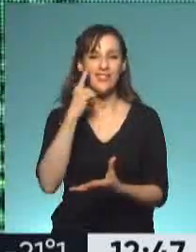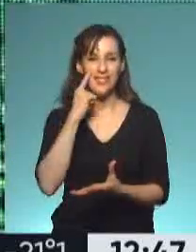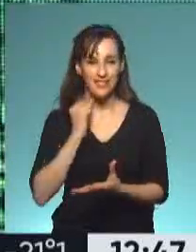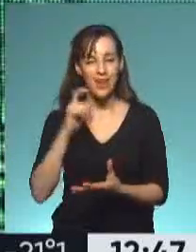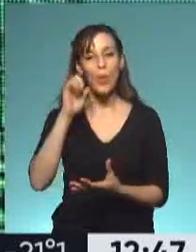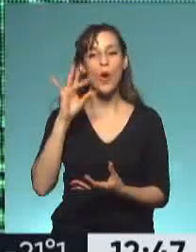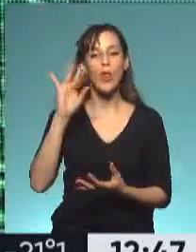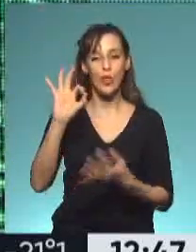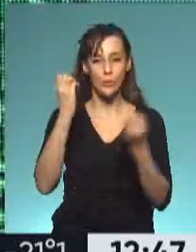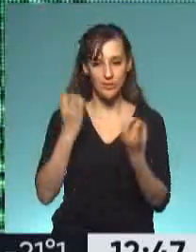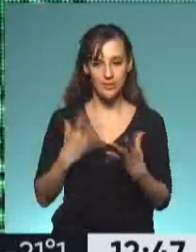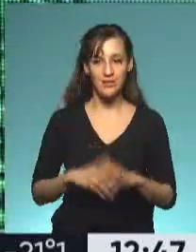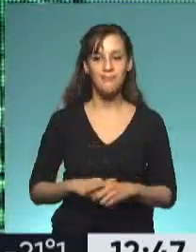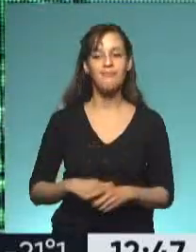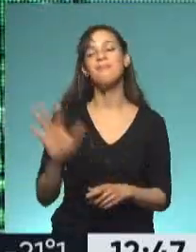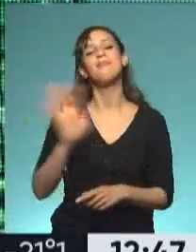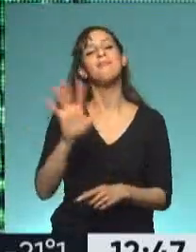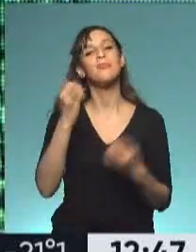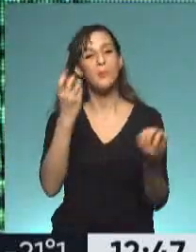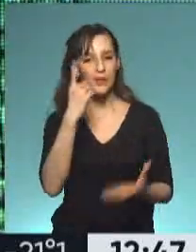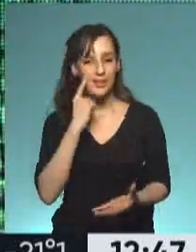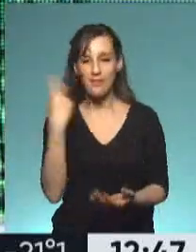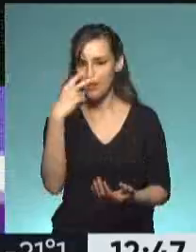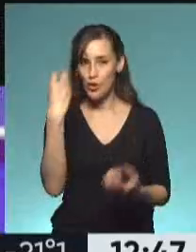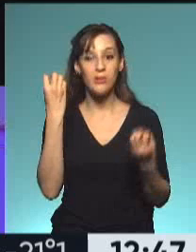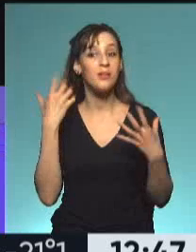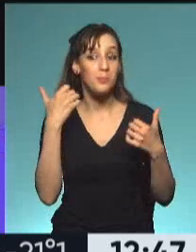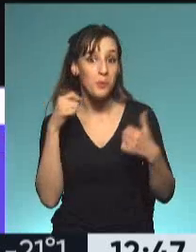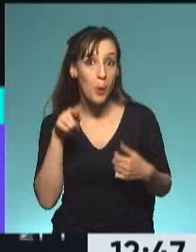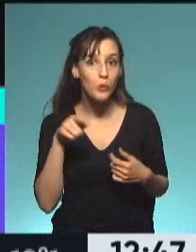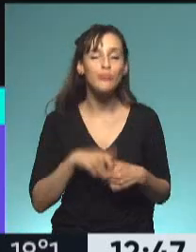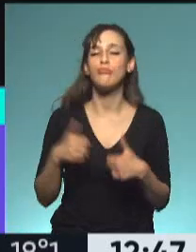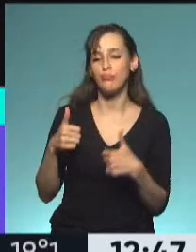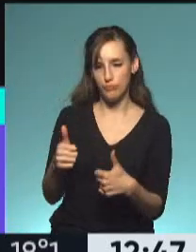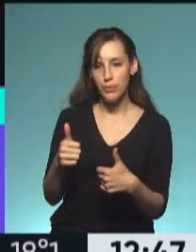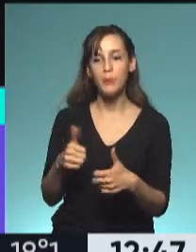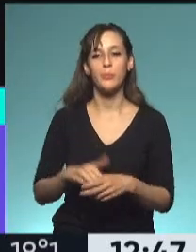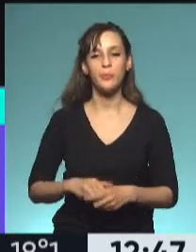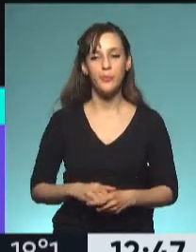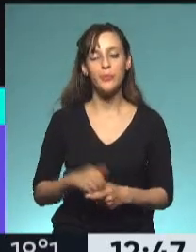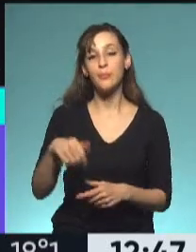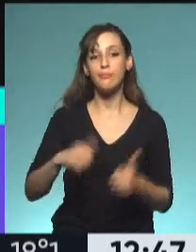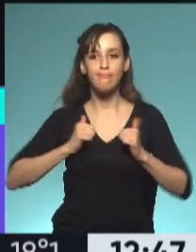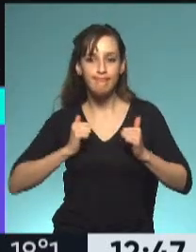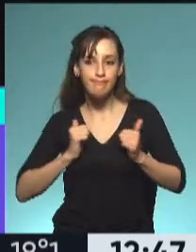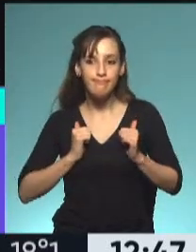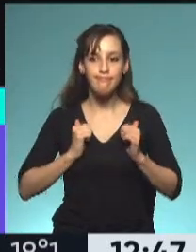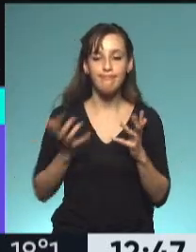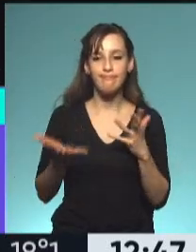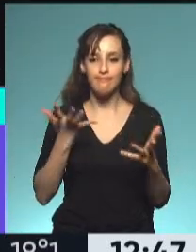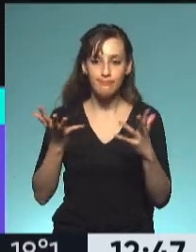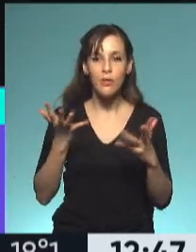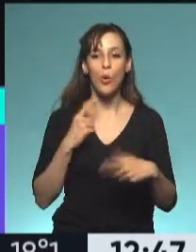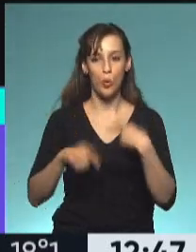¿cómo estás Eduardo? ¿Qué tal? Buen día, Vero, ¿cómo estás? Bien, vos? Bien, muy bien, con expectativa porque siguen